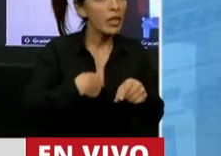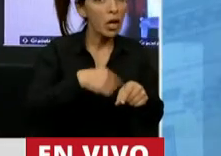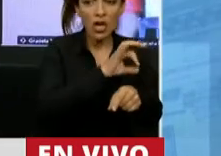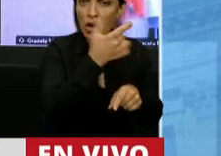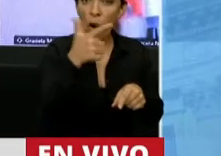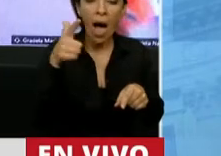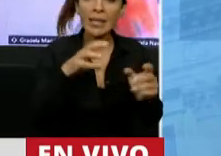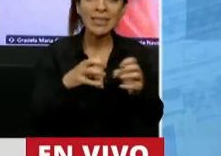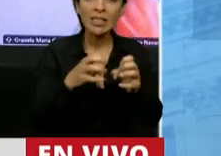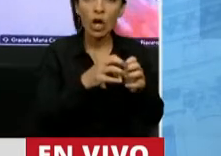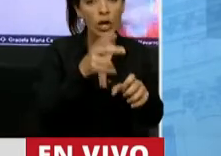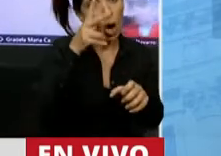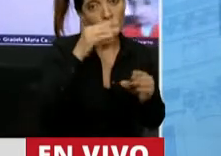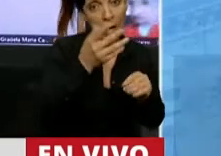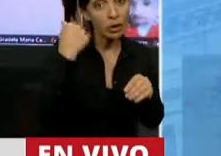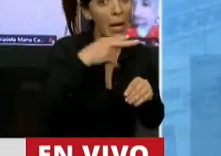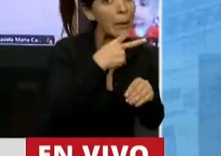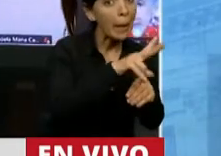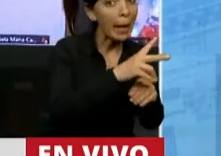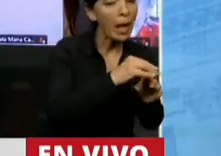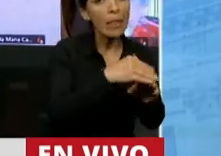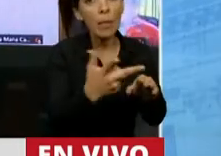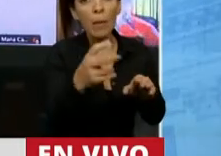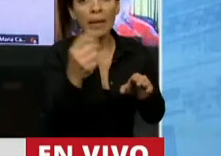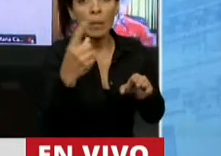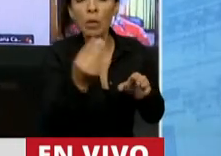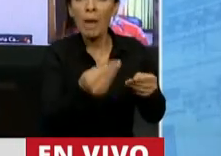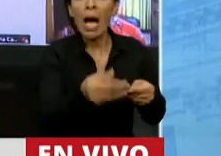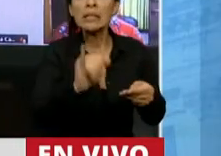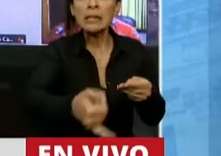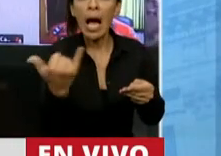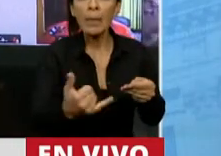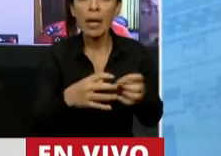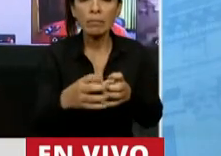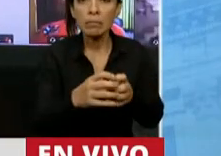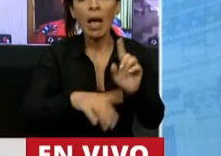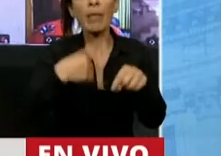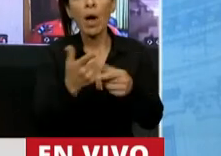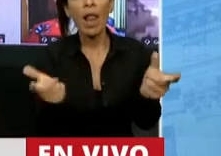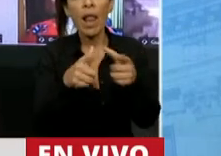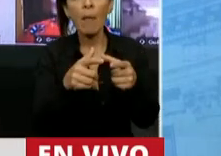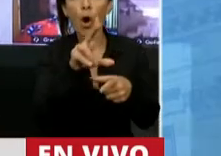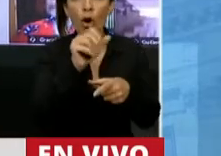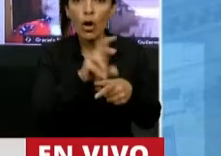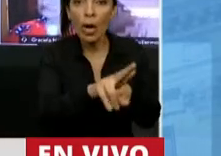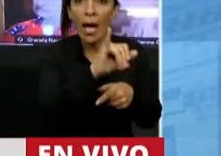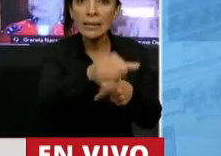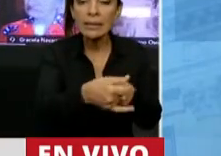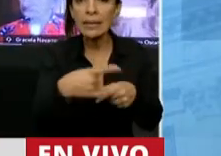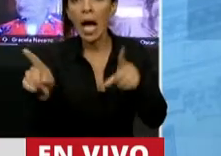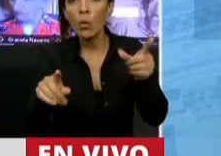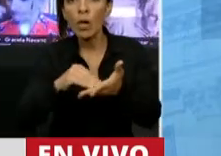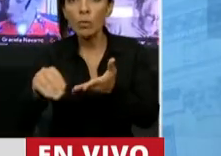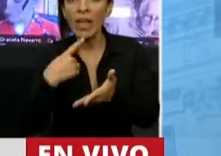pedido de sesión, y 12 horas después que pedían labor parlamentaria, y después lo repitieron acá distintos diputados, que